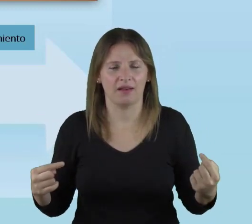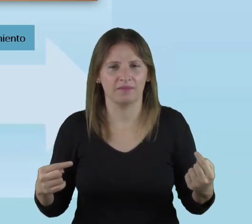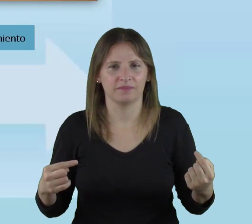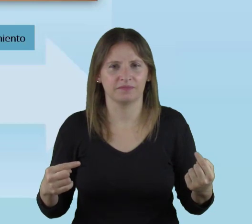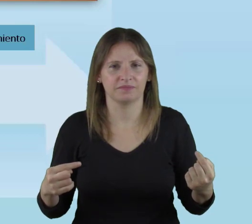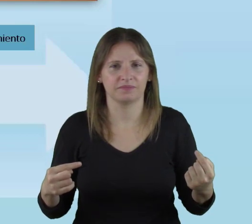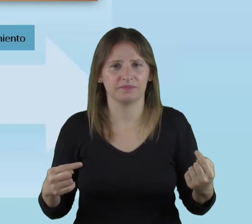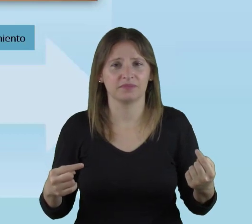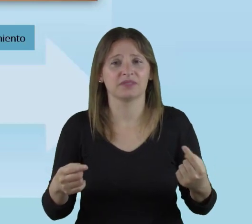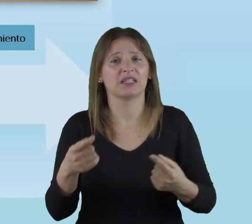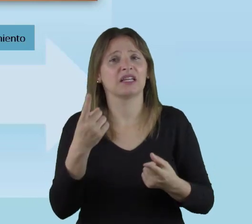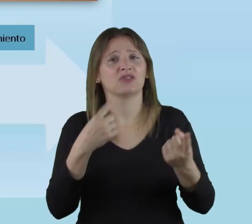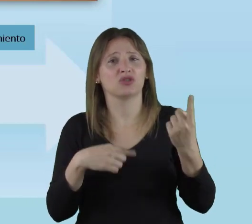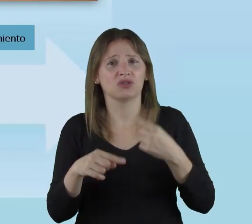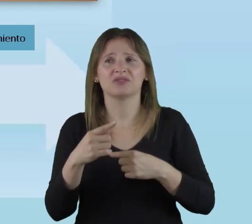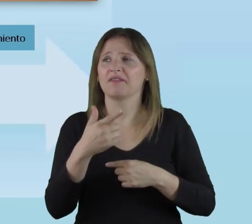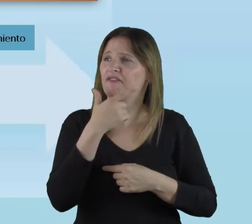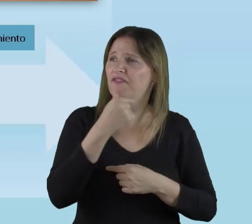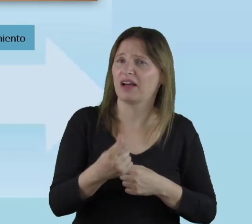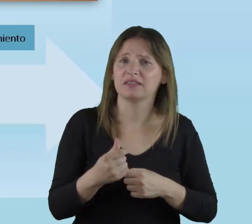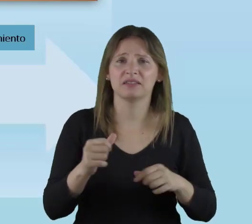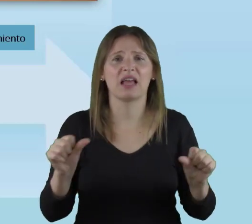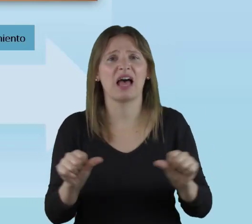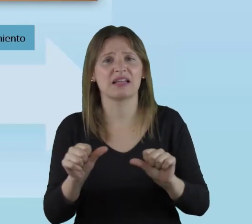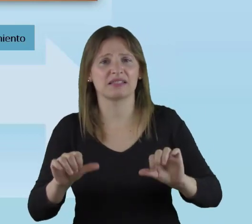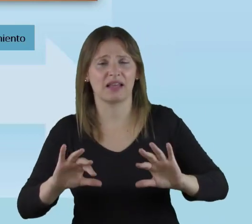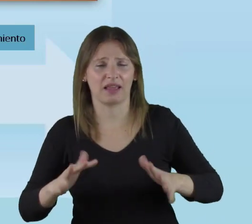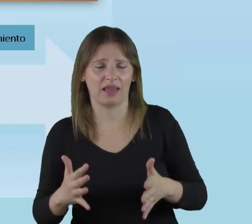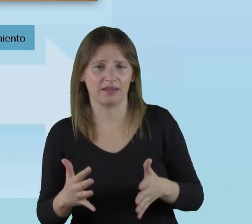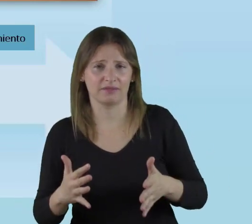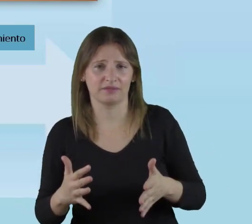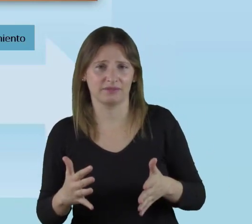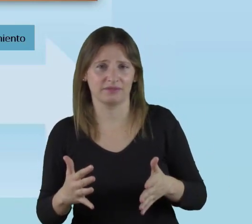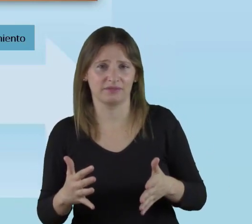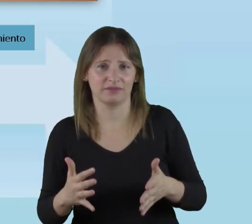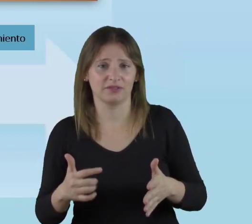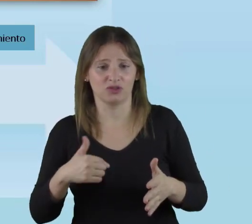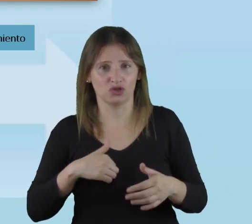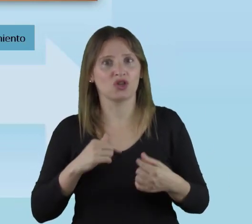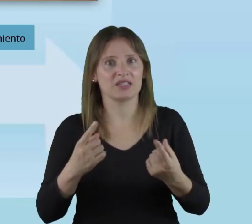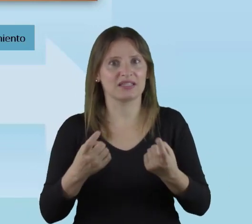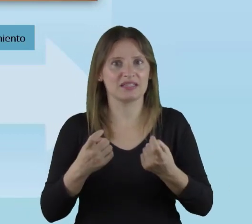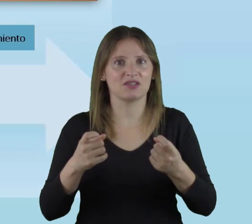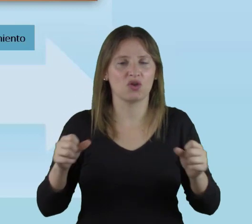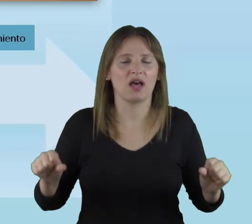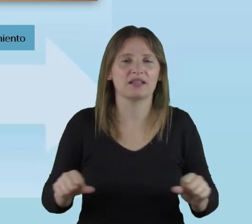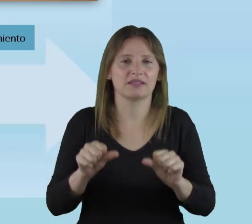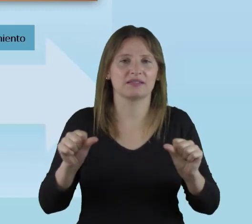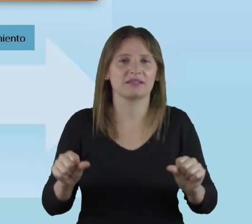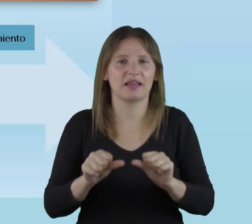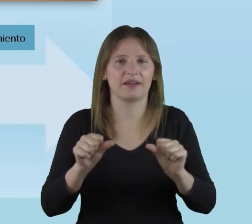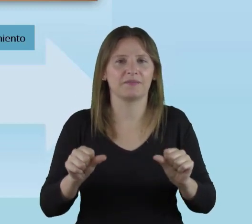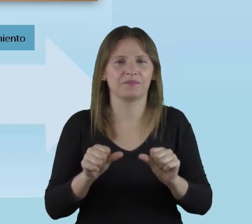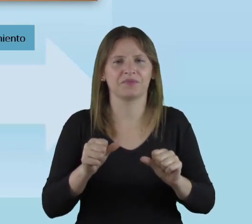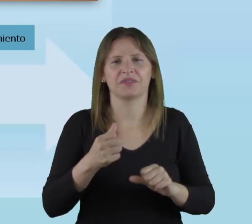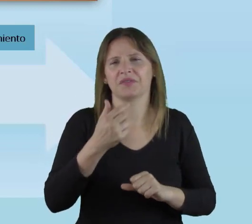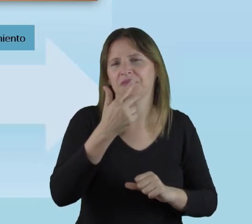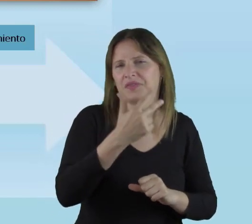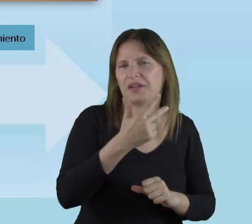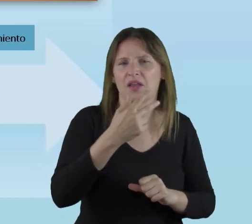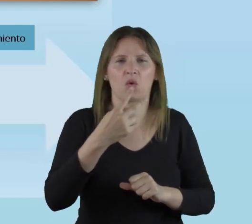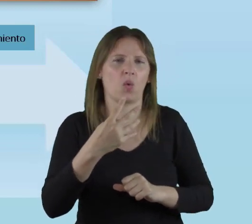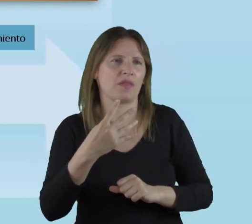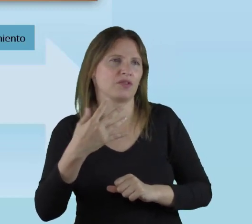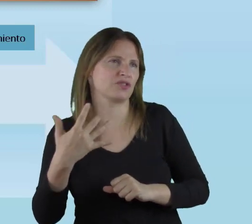el material, ¿qué es lo más viable? Voy a tener que hacer